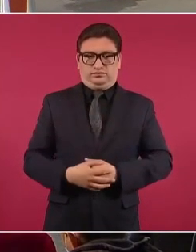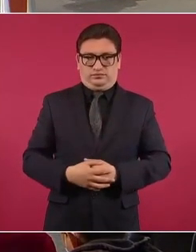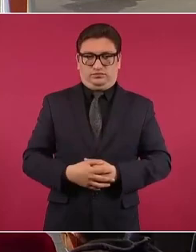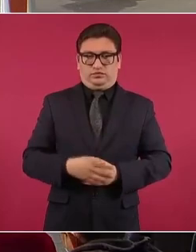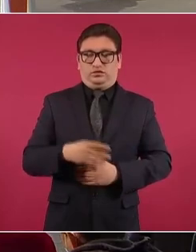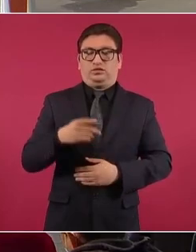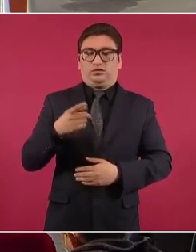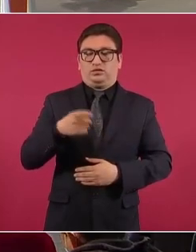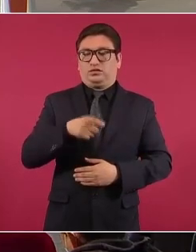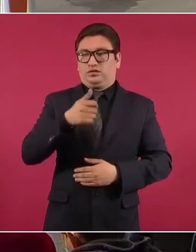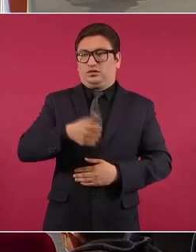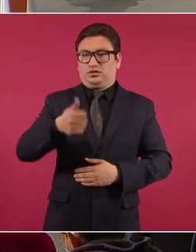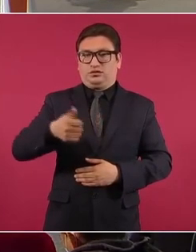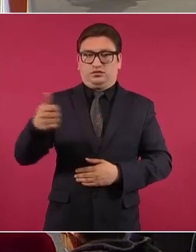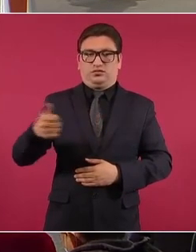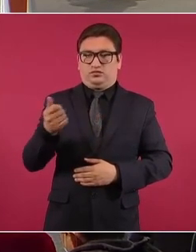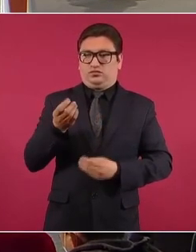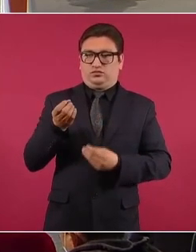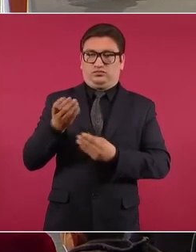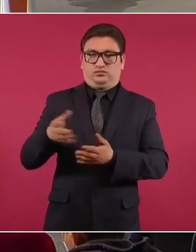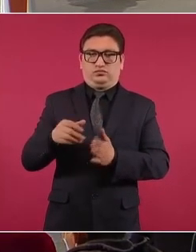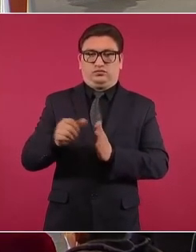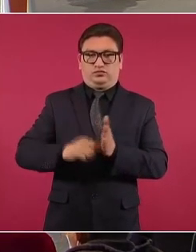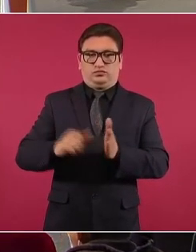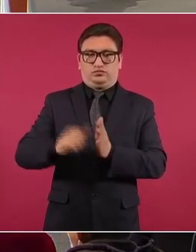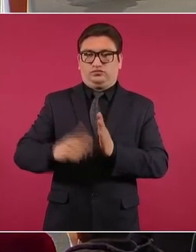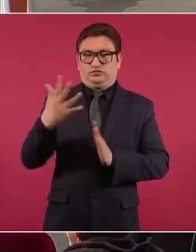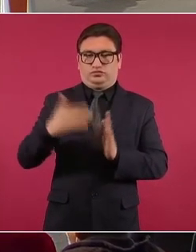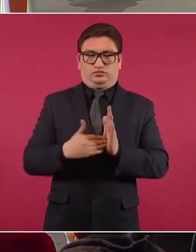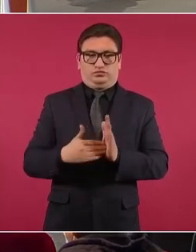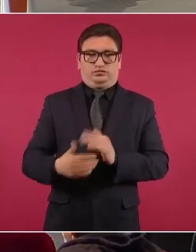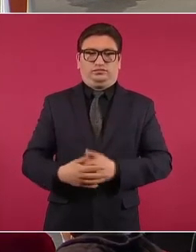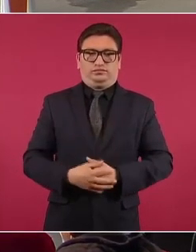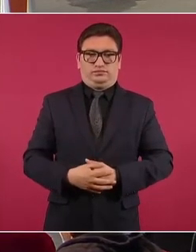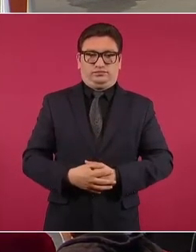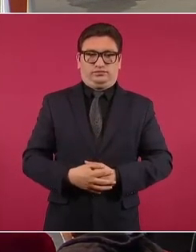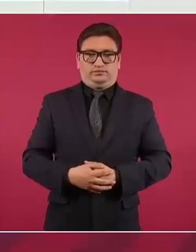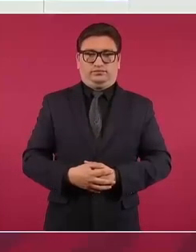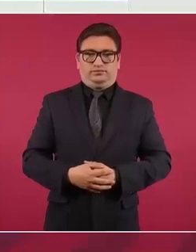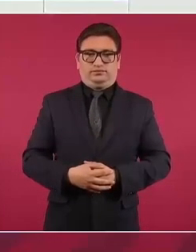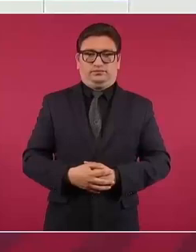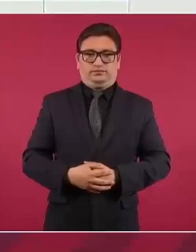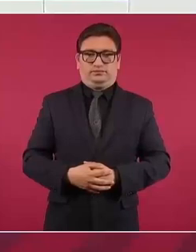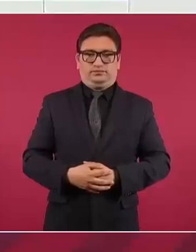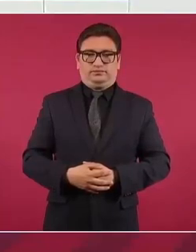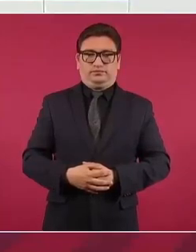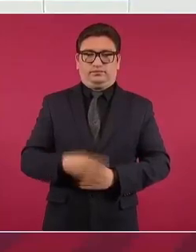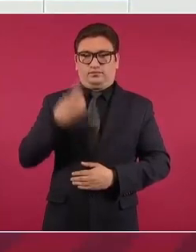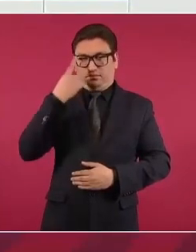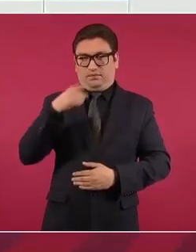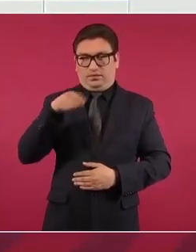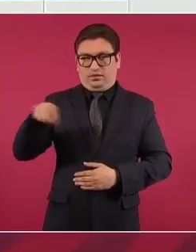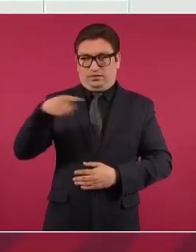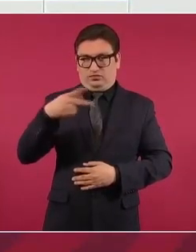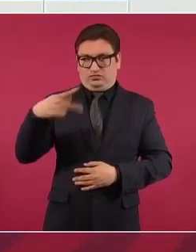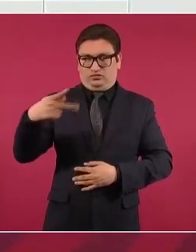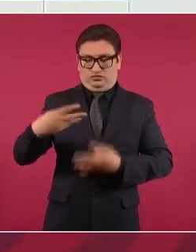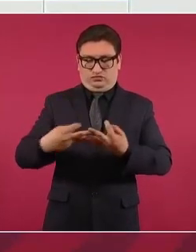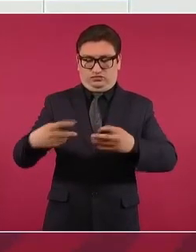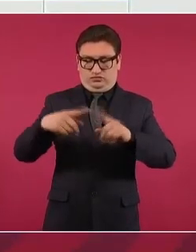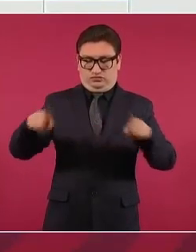reciben cada uno cinco mil pesos mensuales para cultivar su tierra.